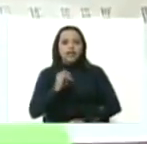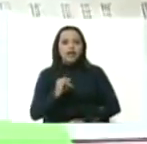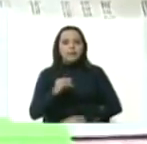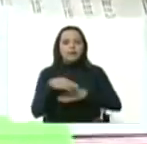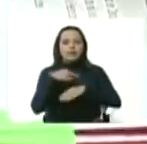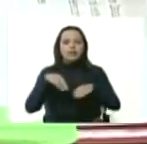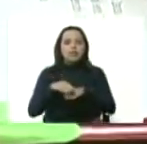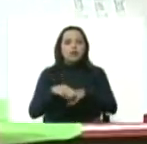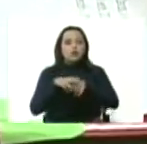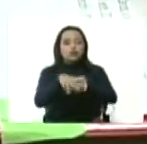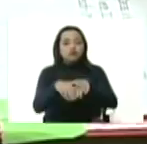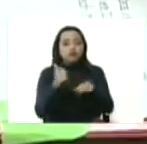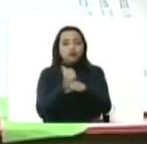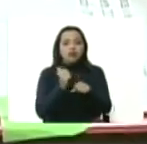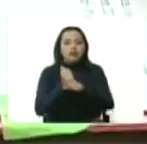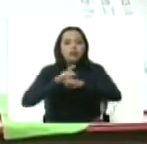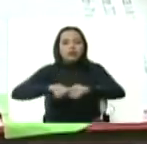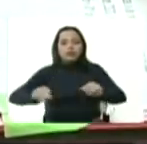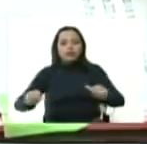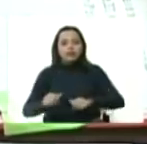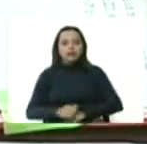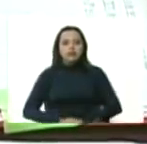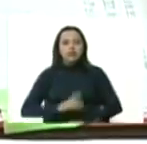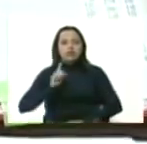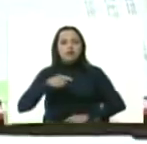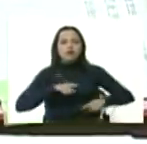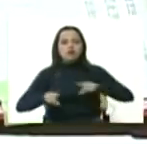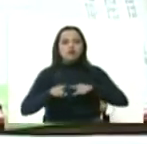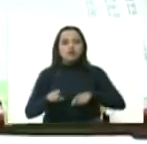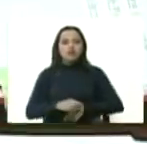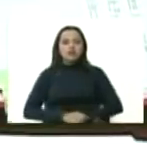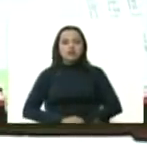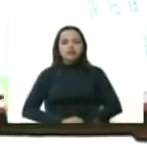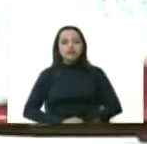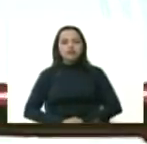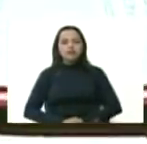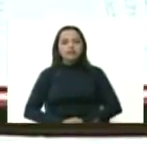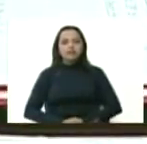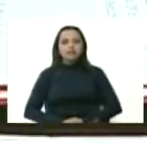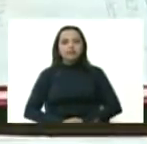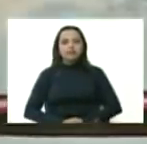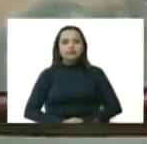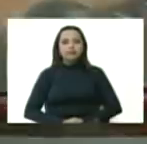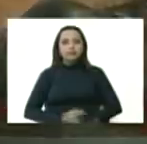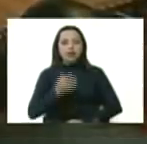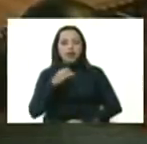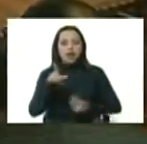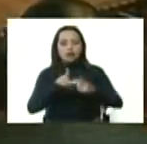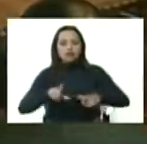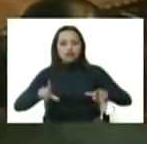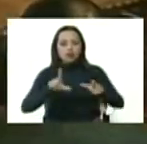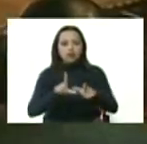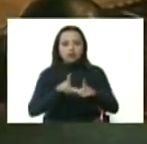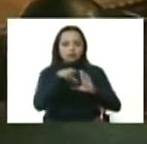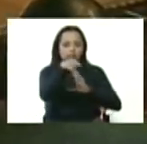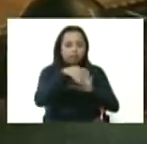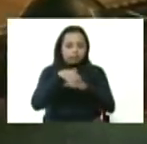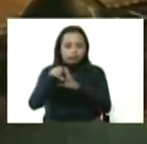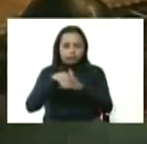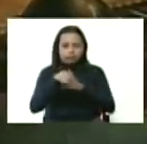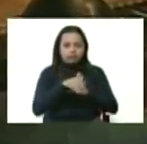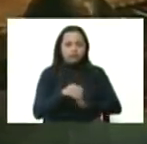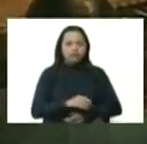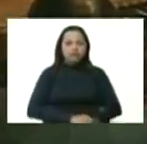y esto pues en coordinación con el compañero Carlos Leal Tellería que también tiene centros de acopio coordinación con los